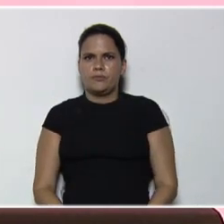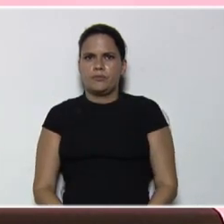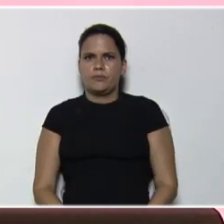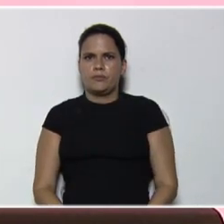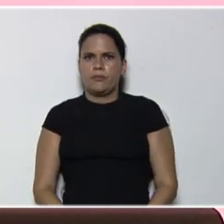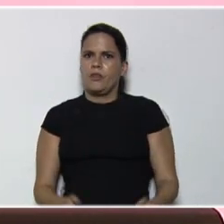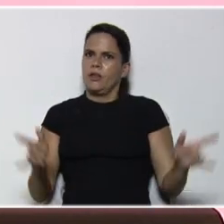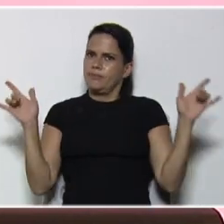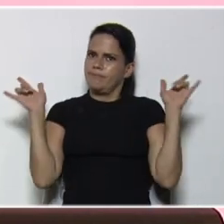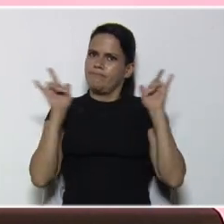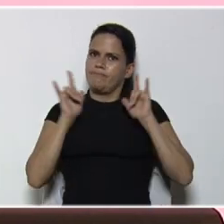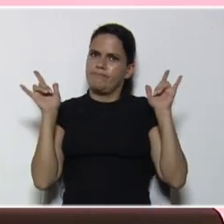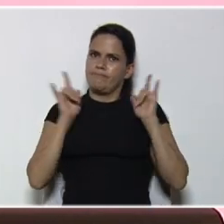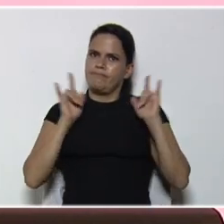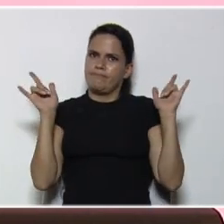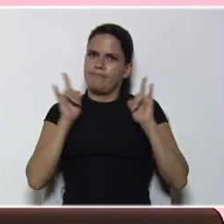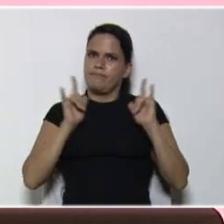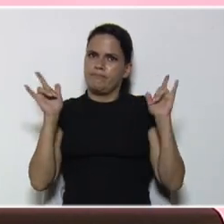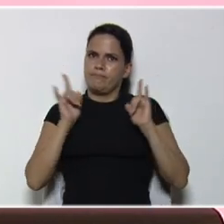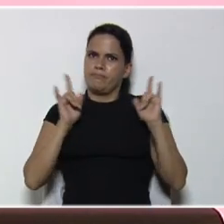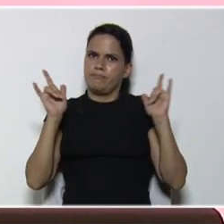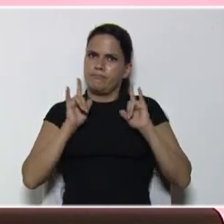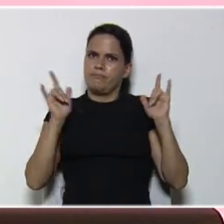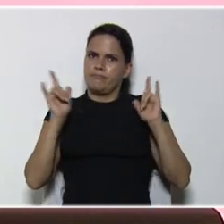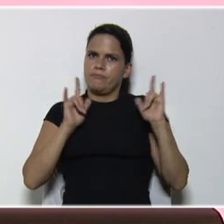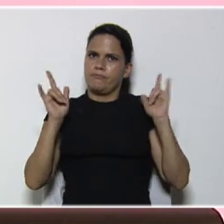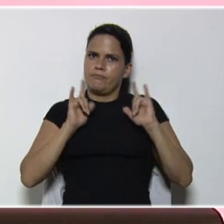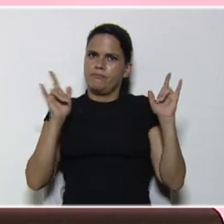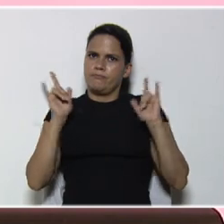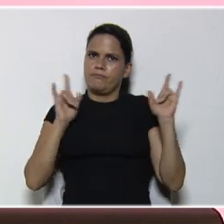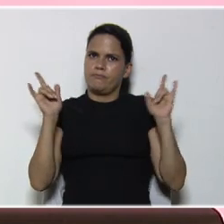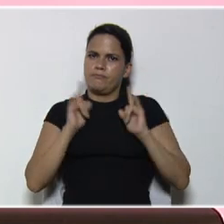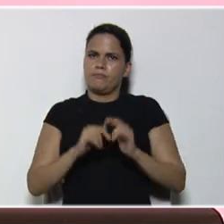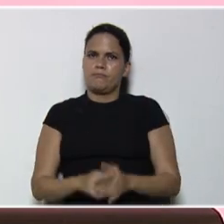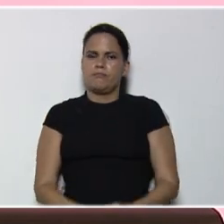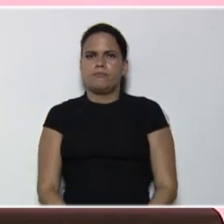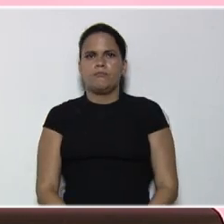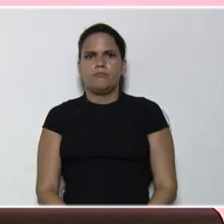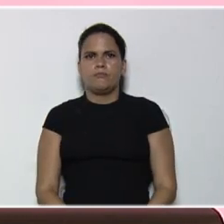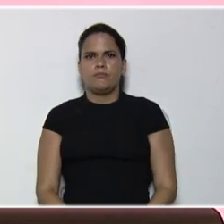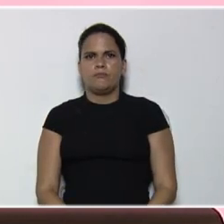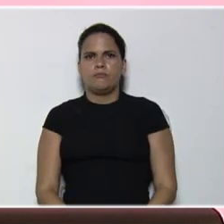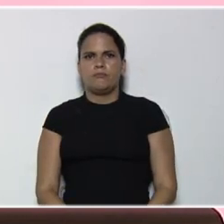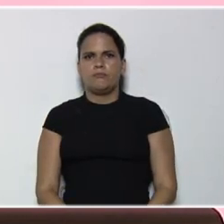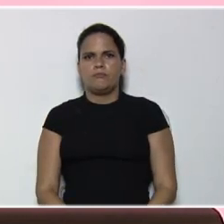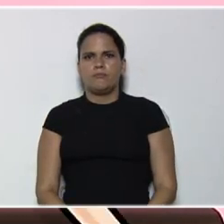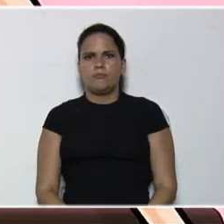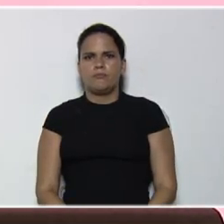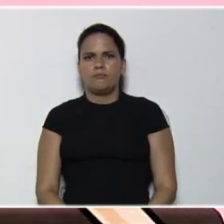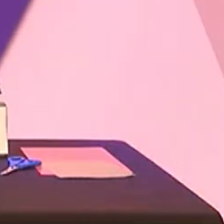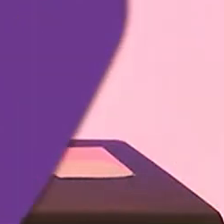una nueva oportunidad, muchas bendiciones, nos vemos, chao,